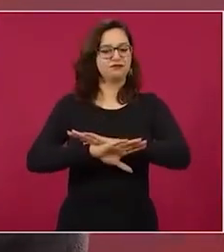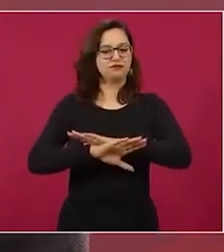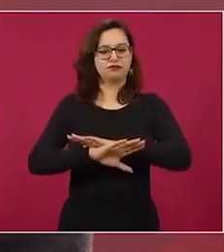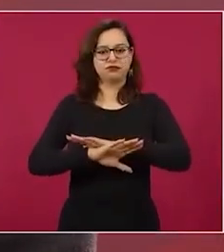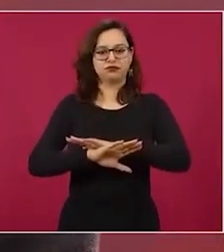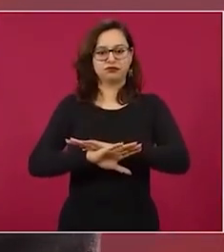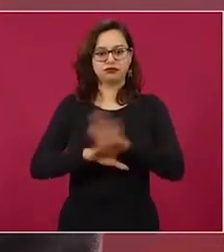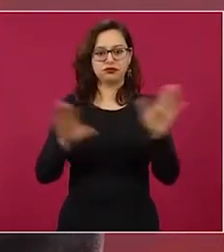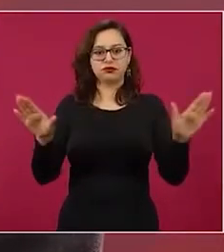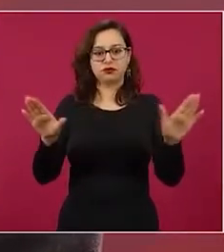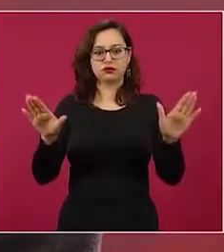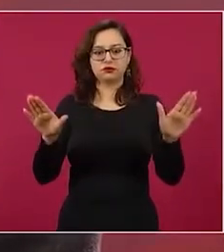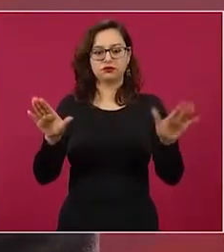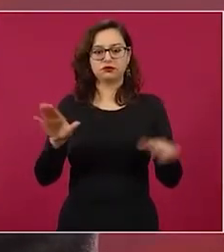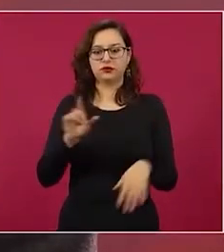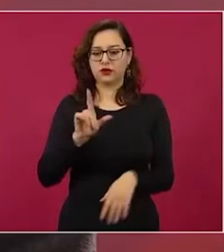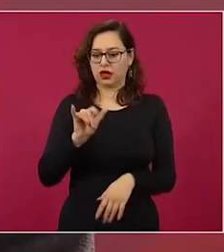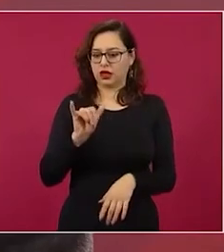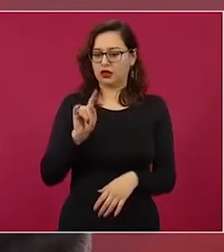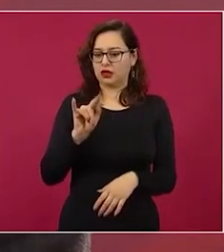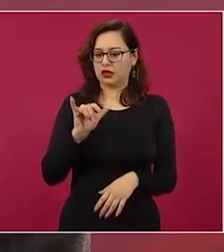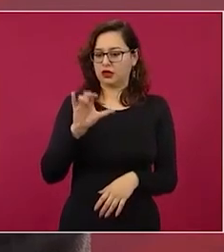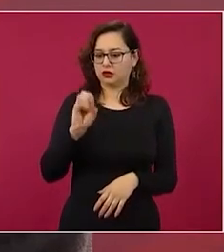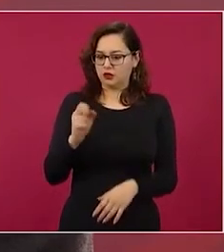el litio es de los mexicanos